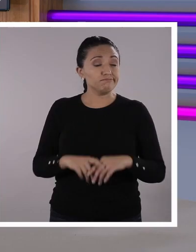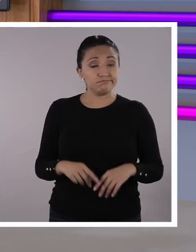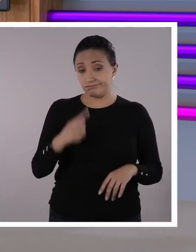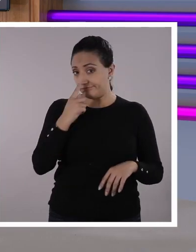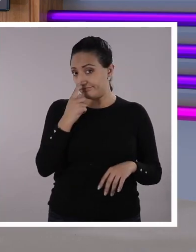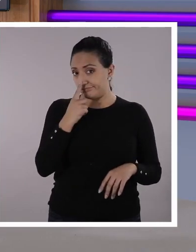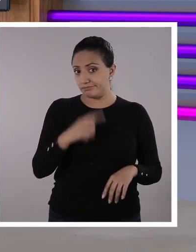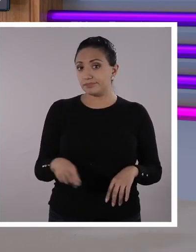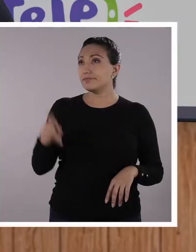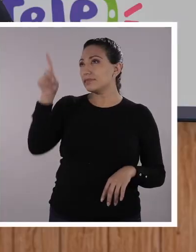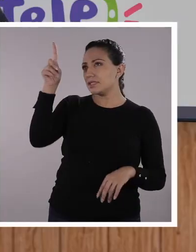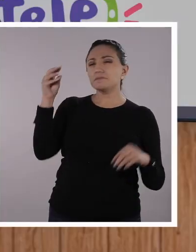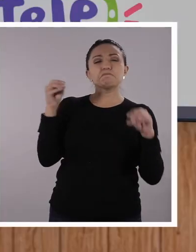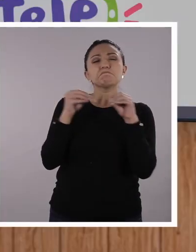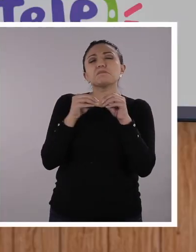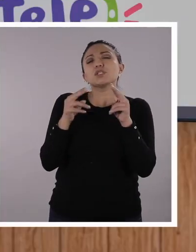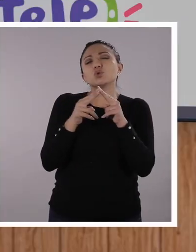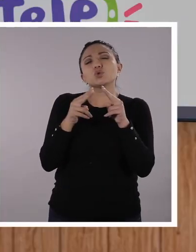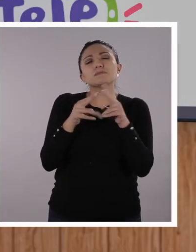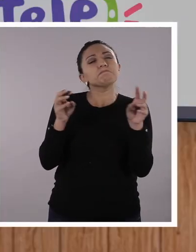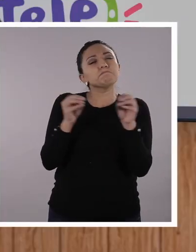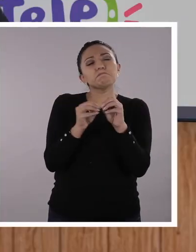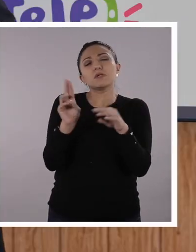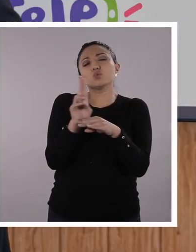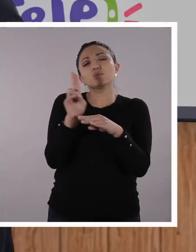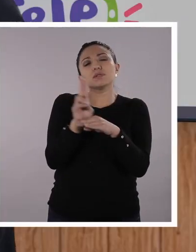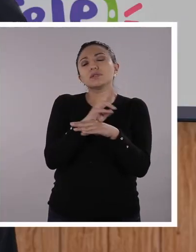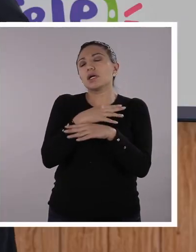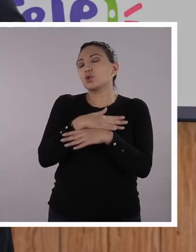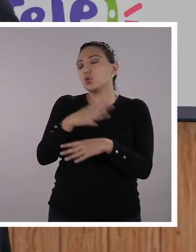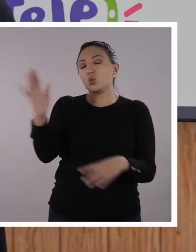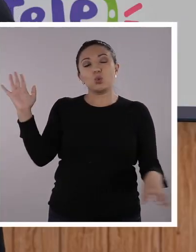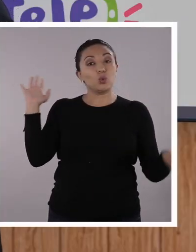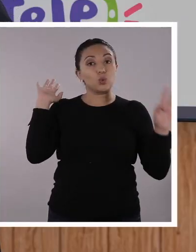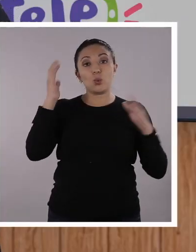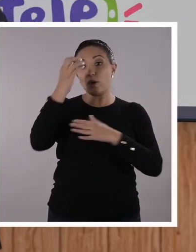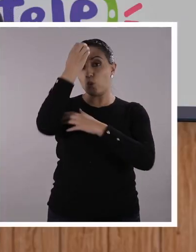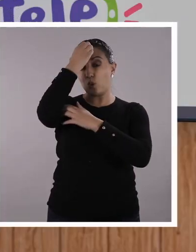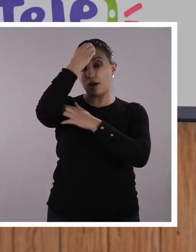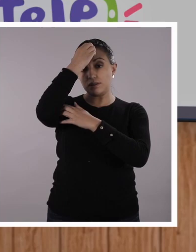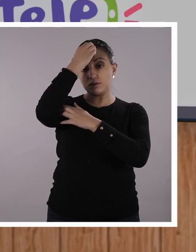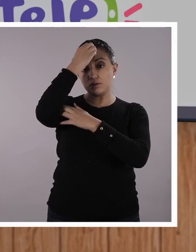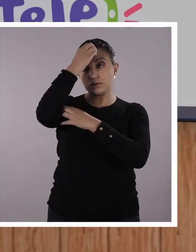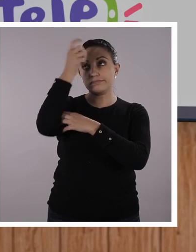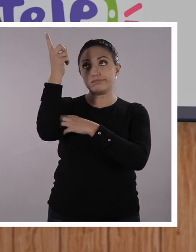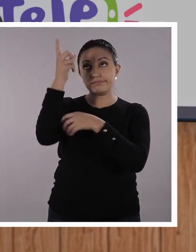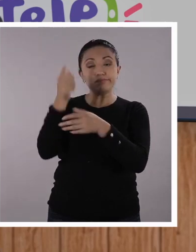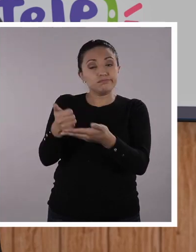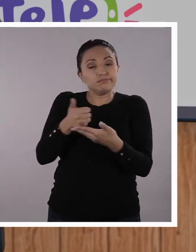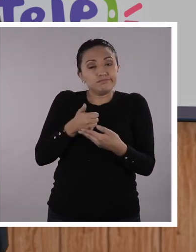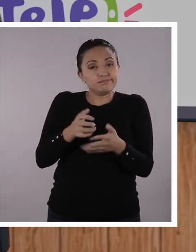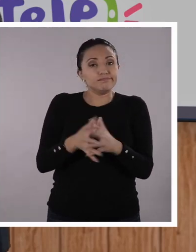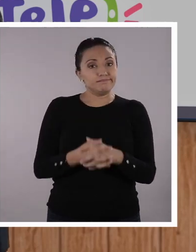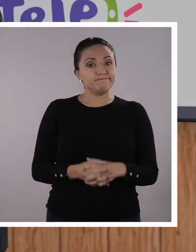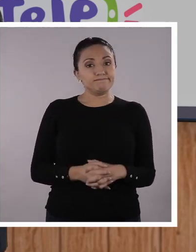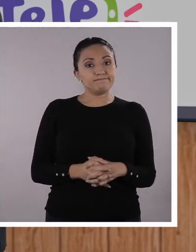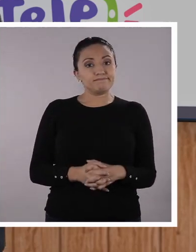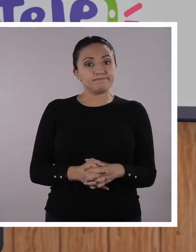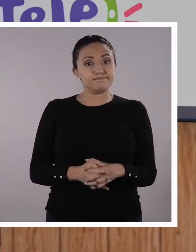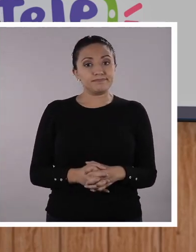interesantes. Estas son las más utilizadas en todo el tema académico, educativo, intelectual y esto nos va a ayudar muchísimo.